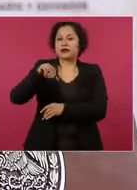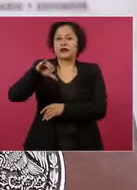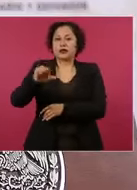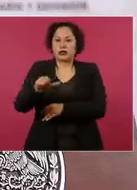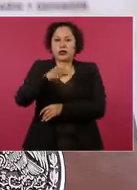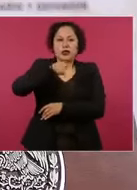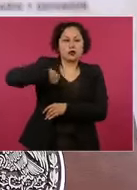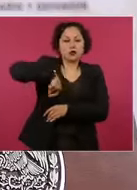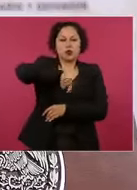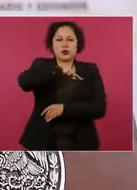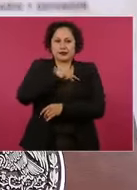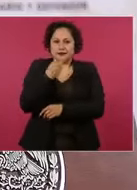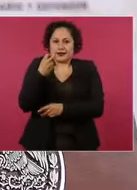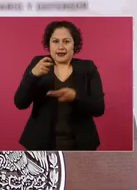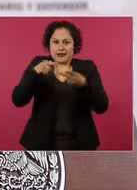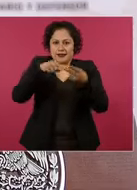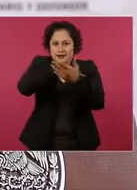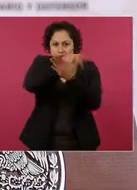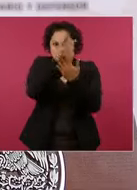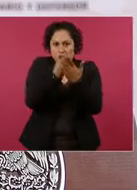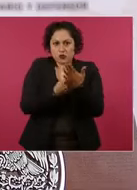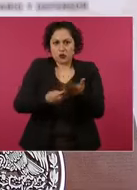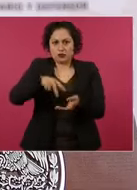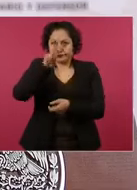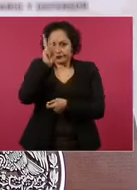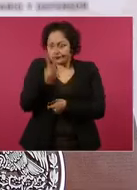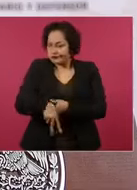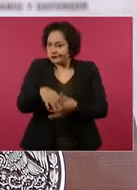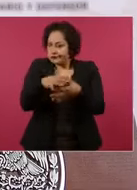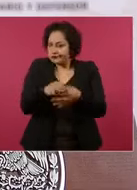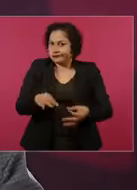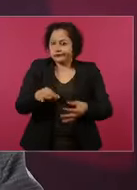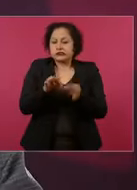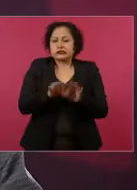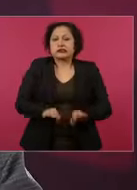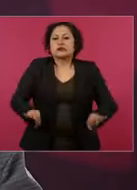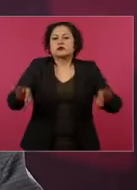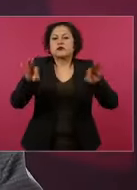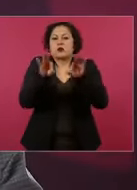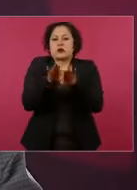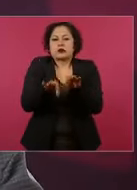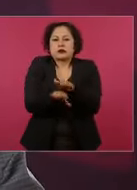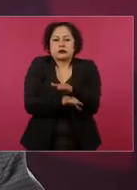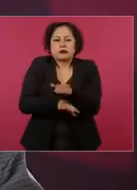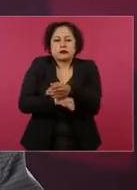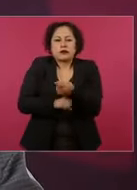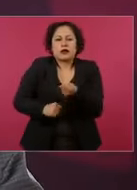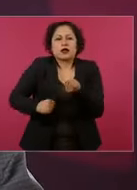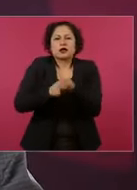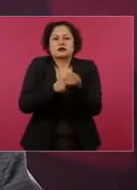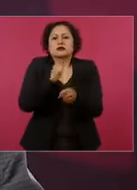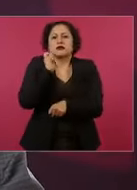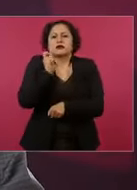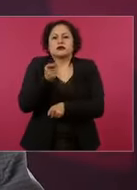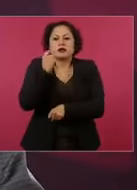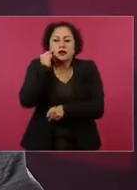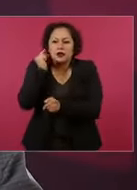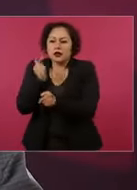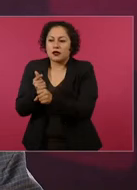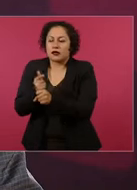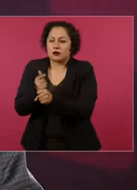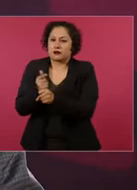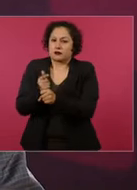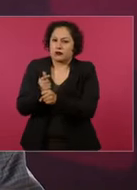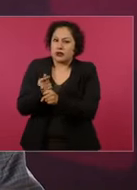que da un sustento y una realidad a lo que es la base del manejo, del diagnóstico, de la